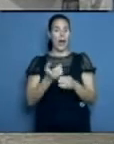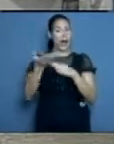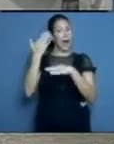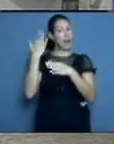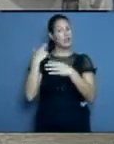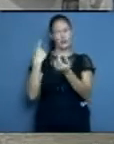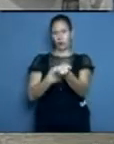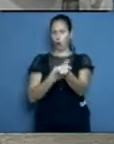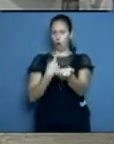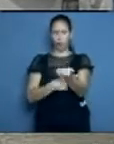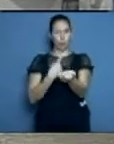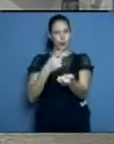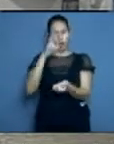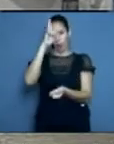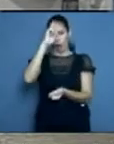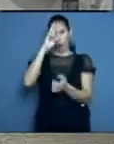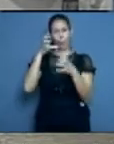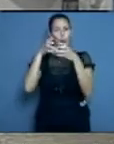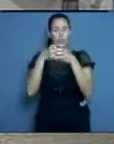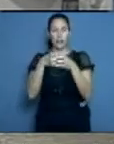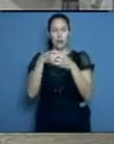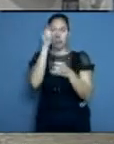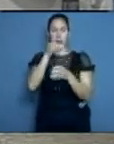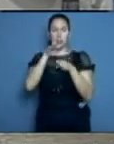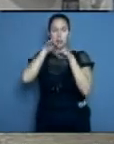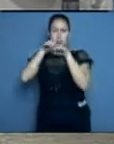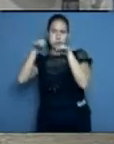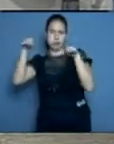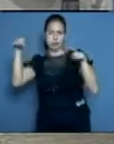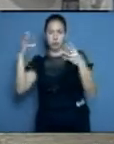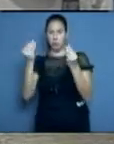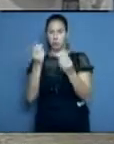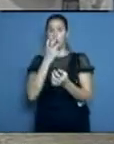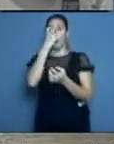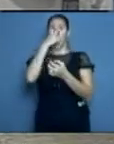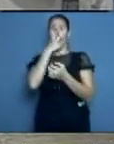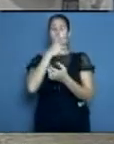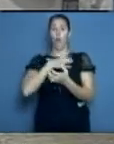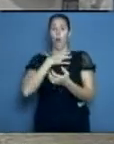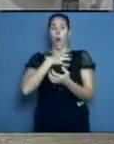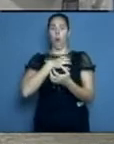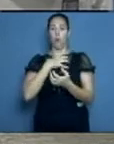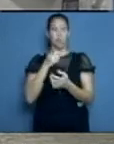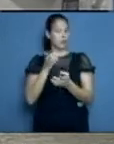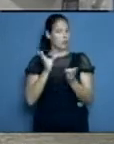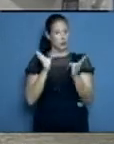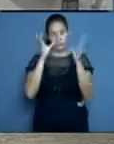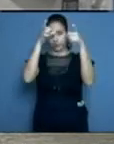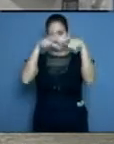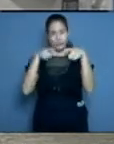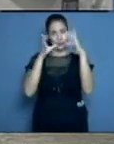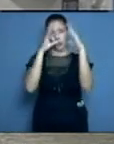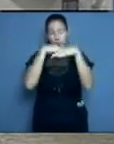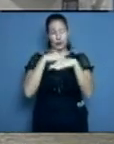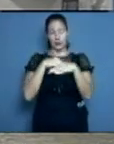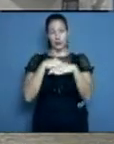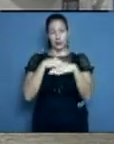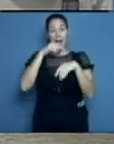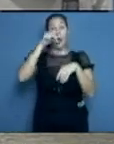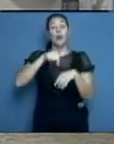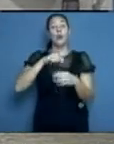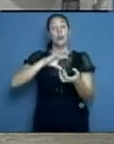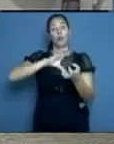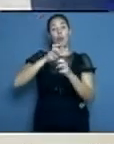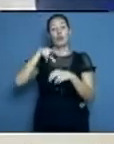tener el paciente con oxígeno y realmente se ha habido afectado. Pero para nada ha sido un problema. Para nada se ha